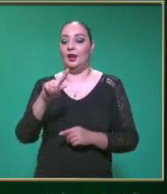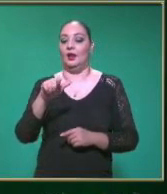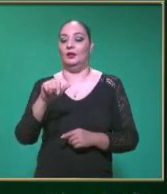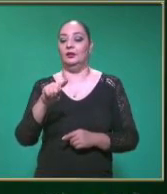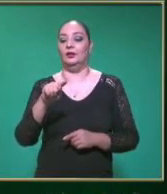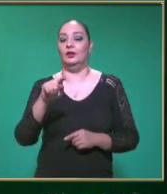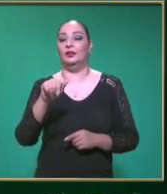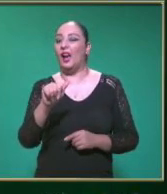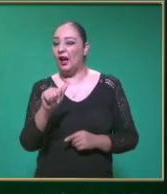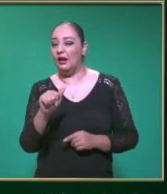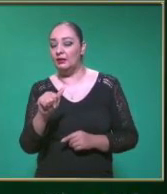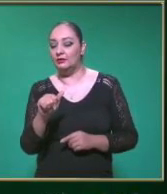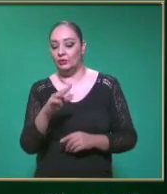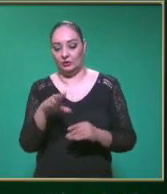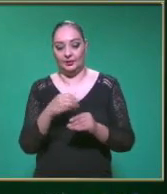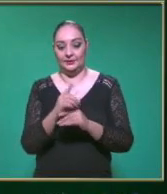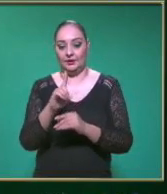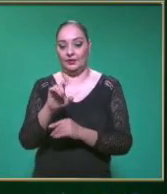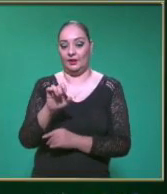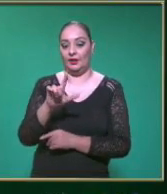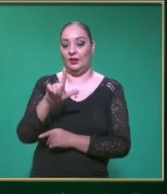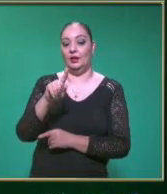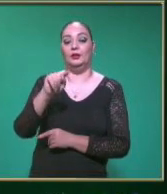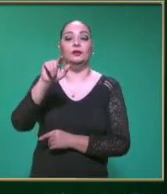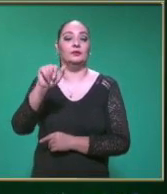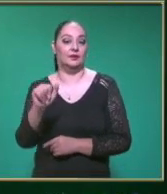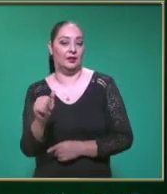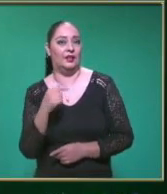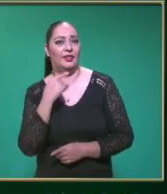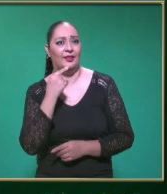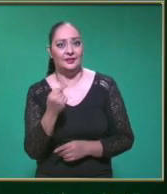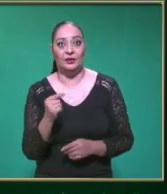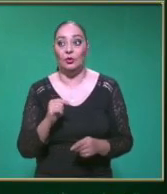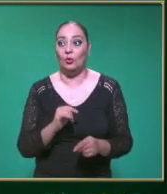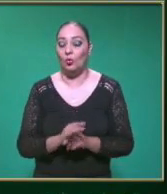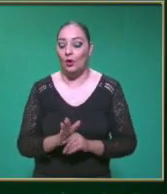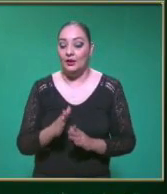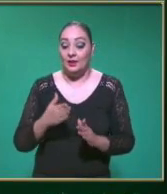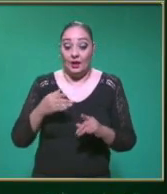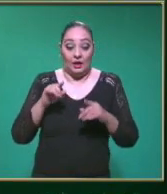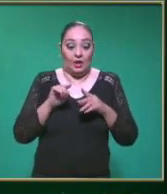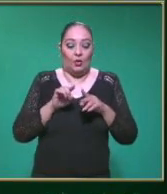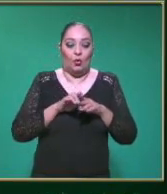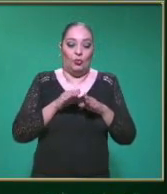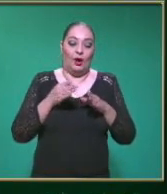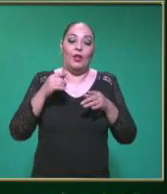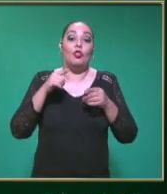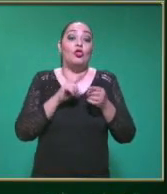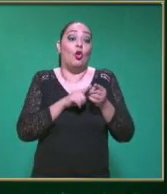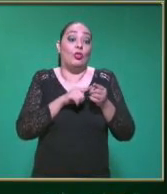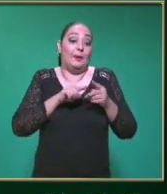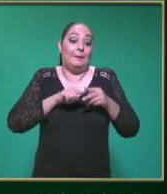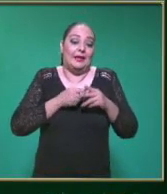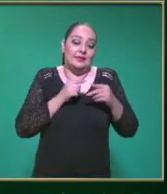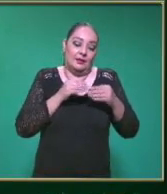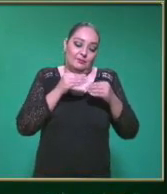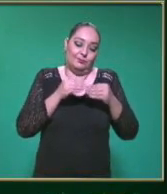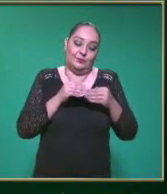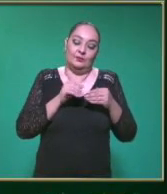Sí, la diferencia De la posición ¿Cuál es la distancia Que está entre La posición final Y la posición inicial Entre el tiempo?